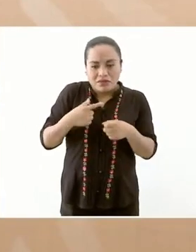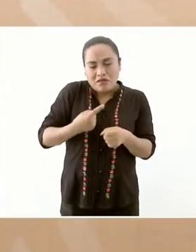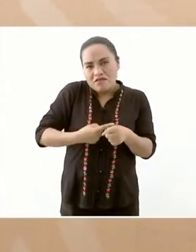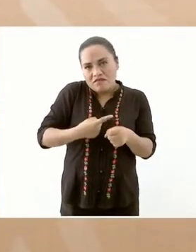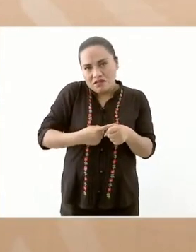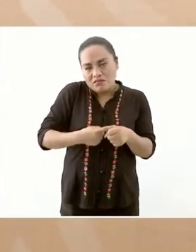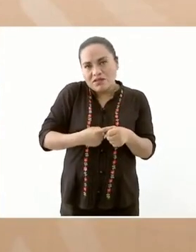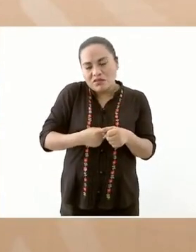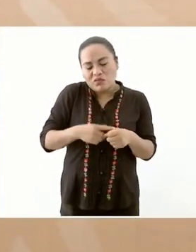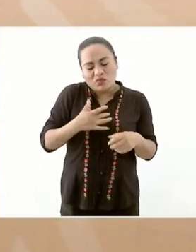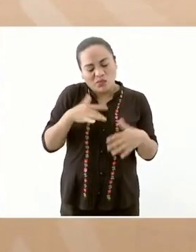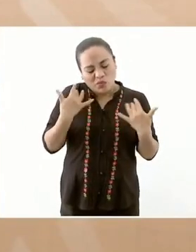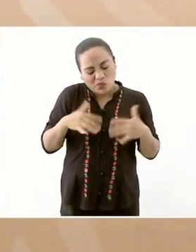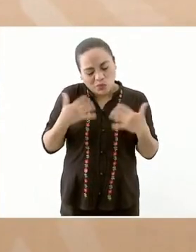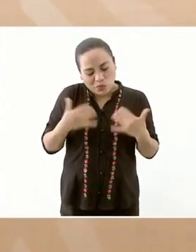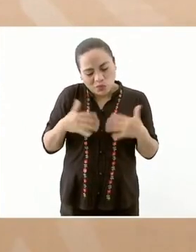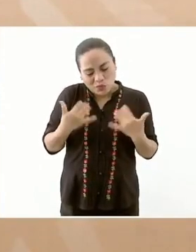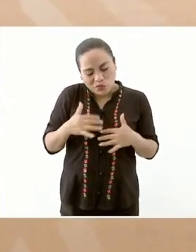que ya